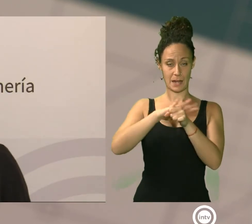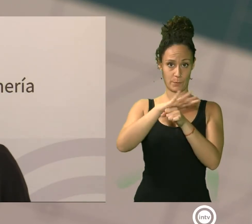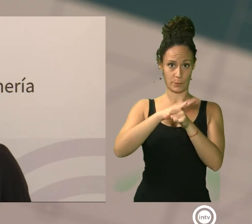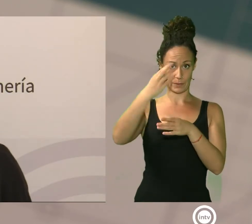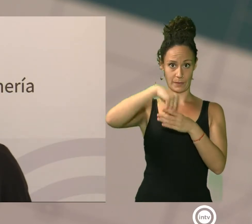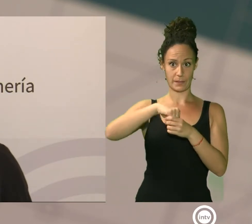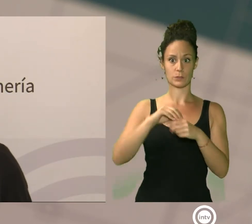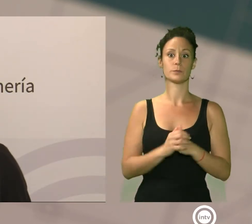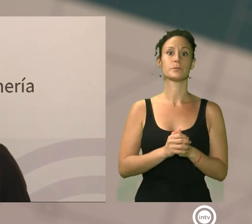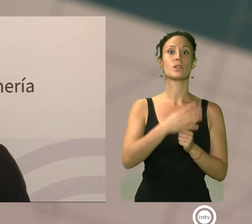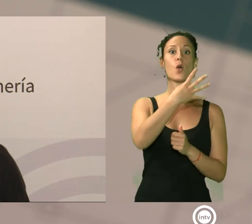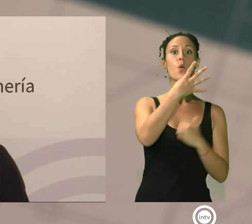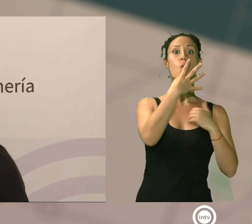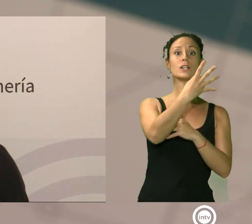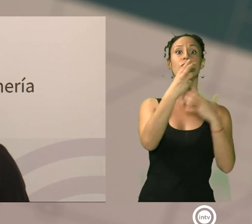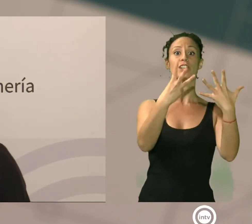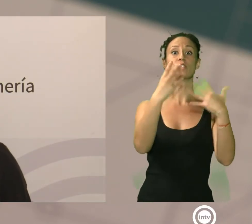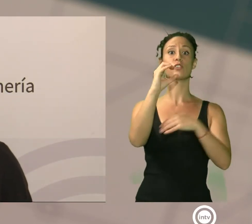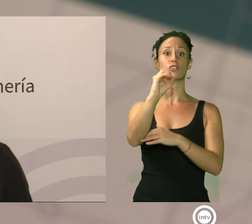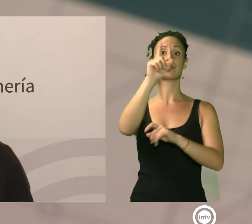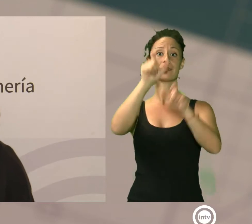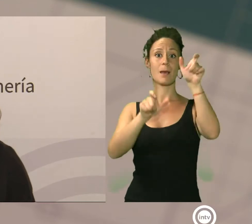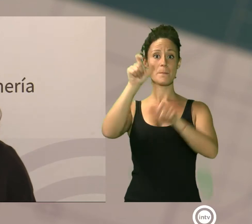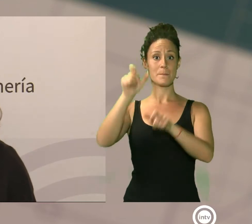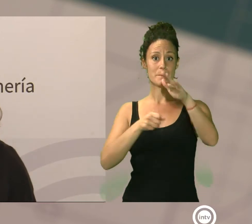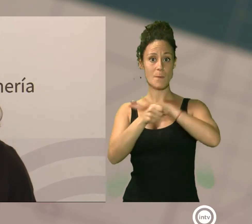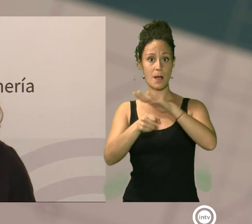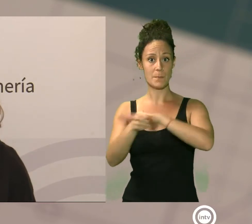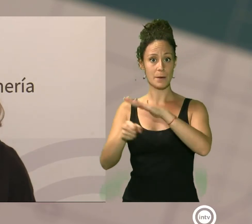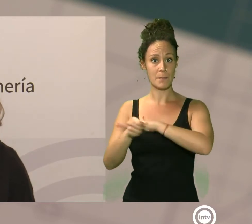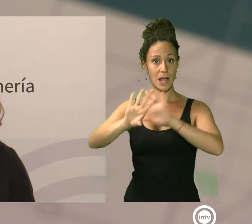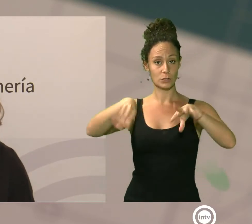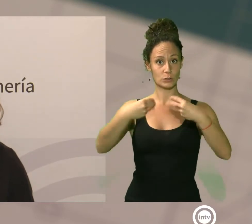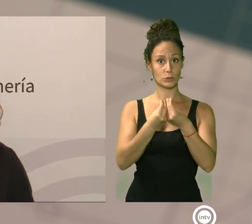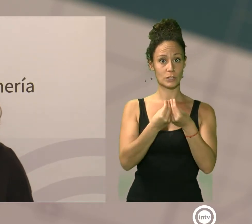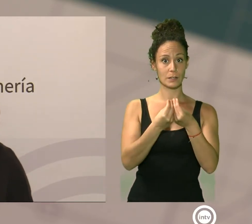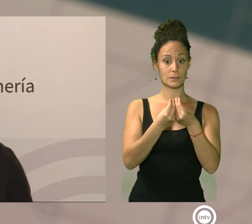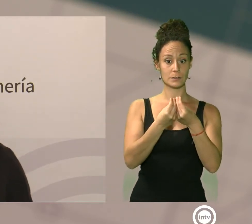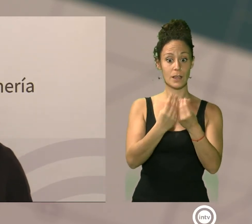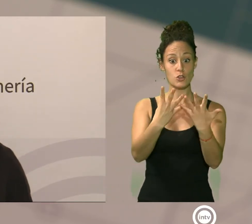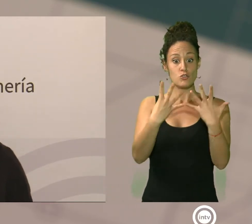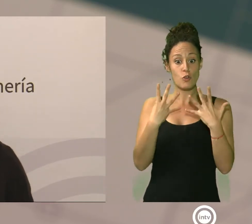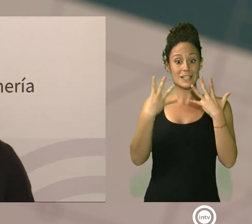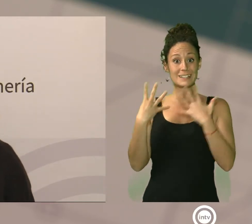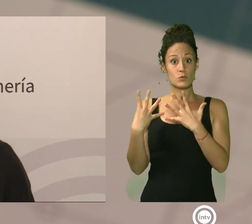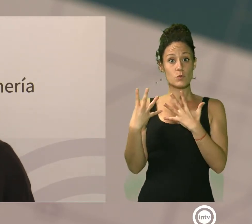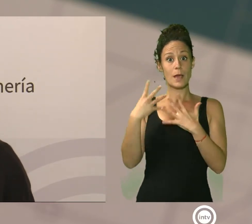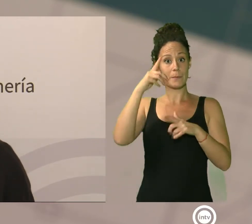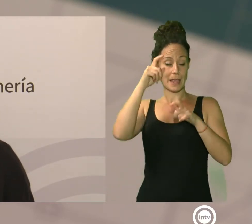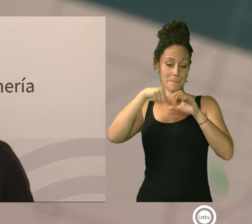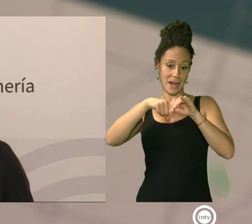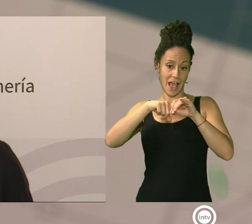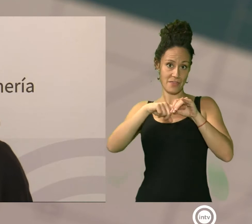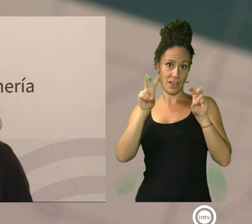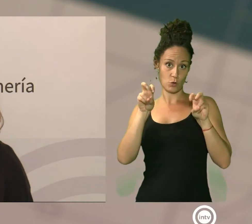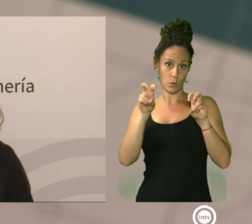plantilla de 480 personas, de los cuales son 99 incorporaciones nuevas, con lo cual